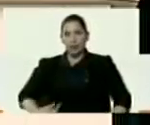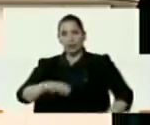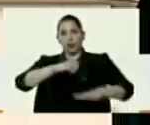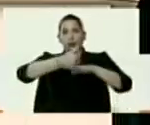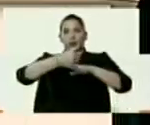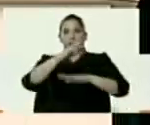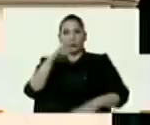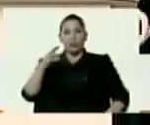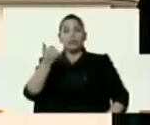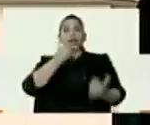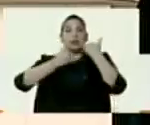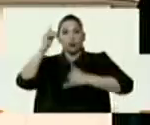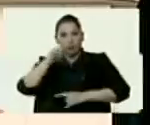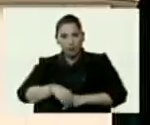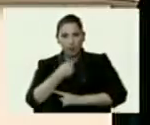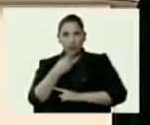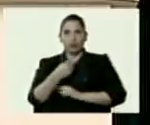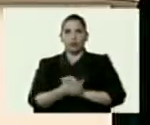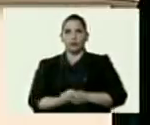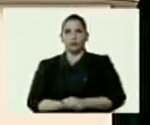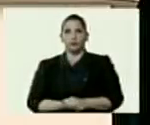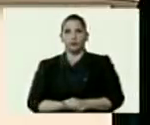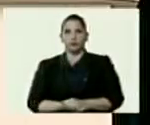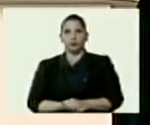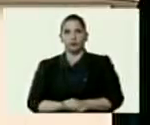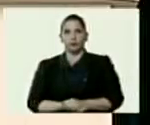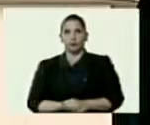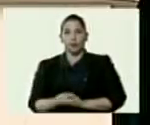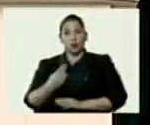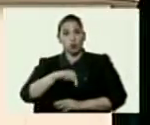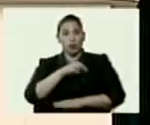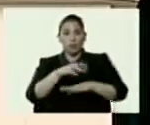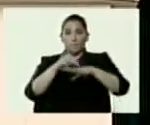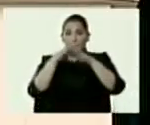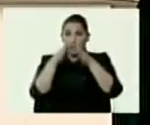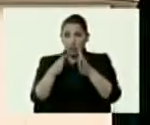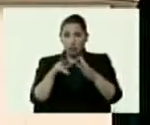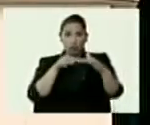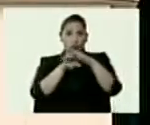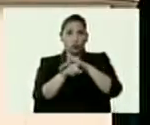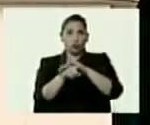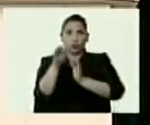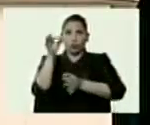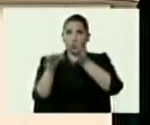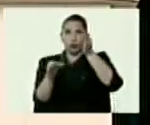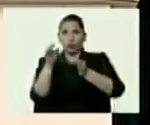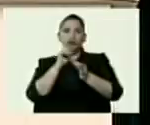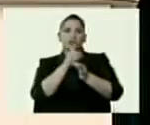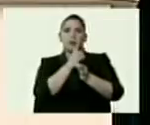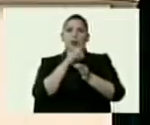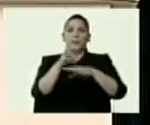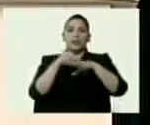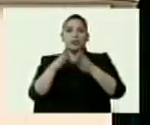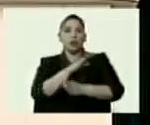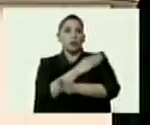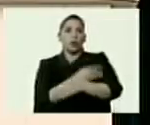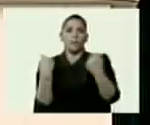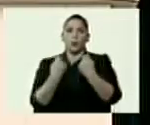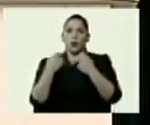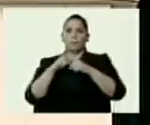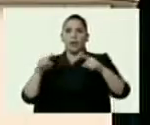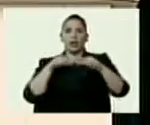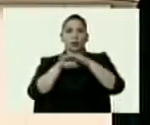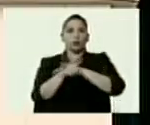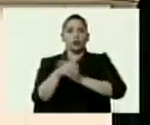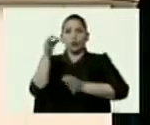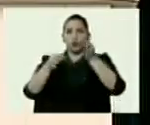Se equivocaron colocando que nuestro Ministerio de Interior y Justicia se llama Ministerio del Poder Popular para Interior